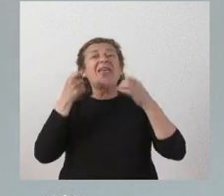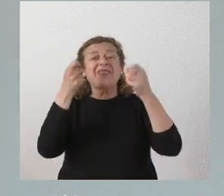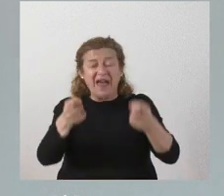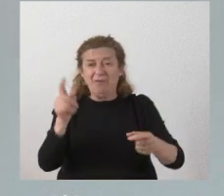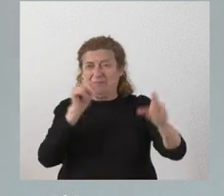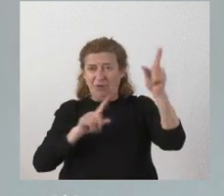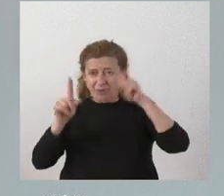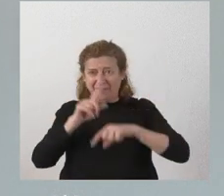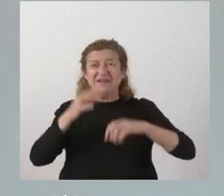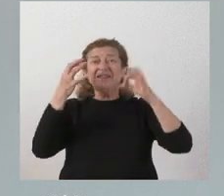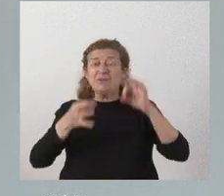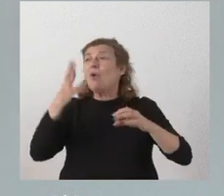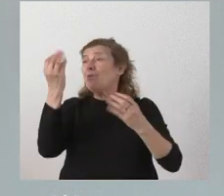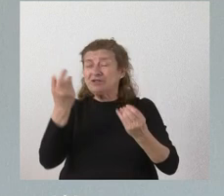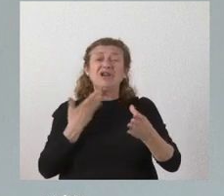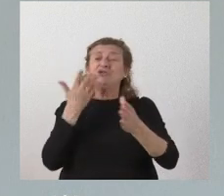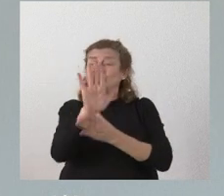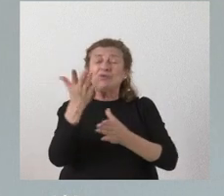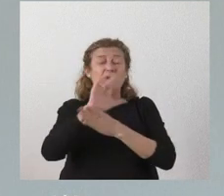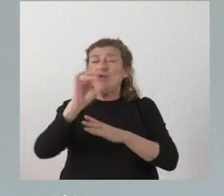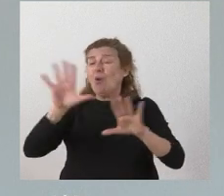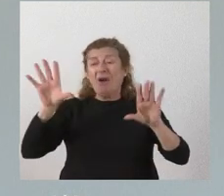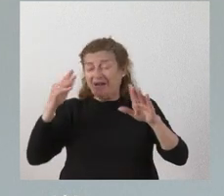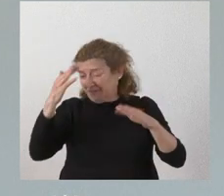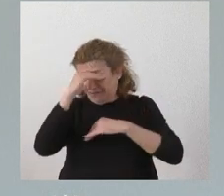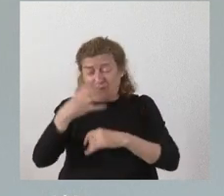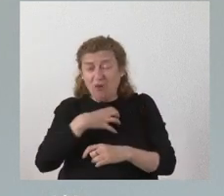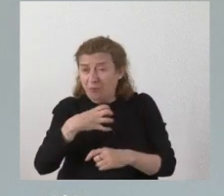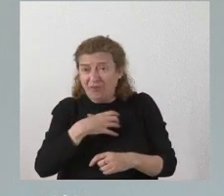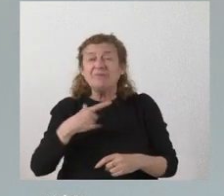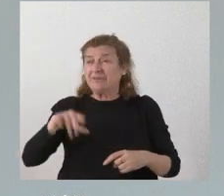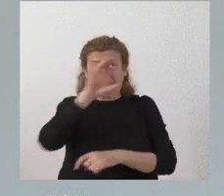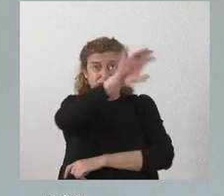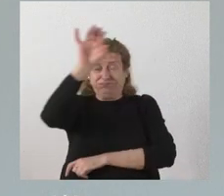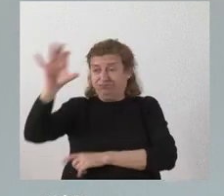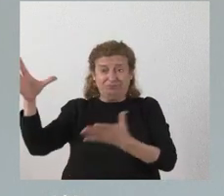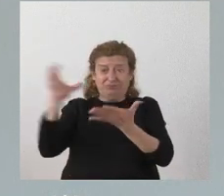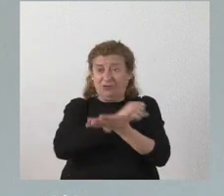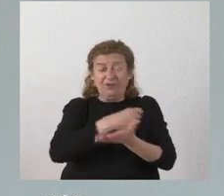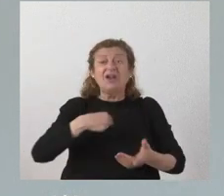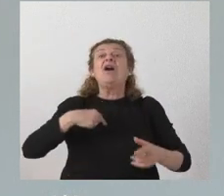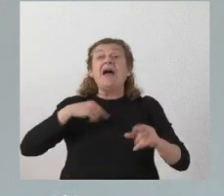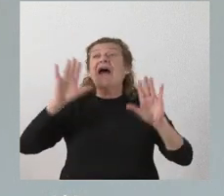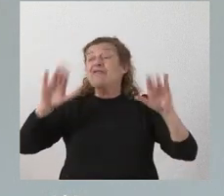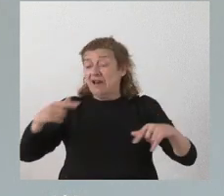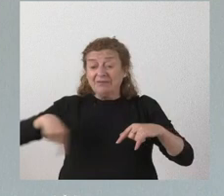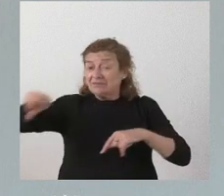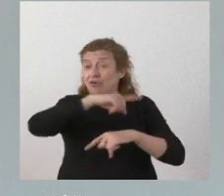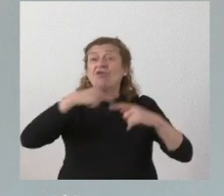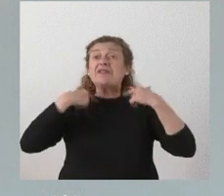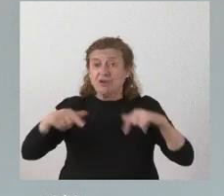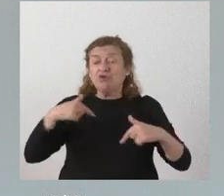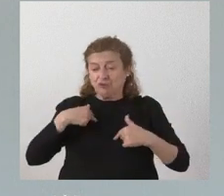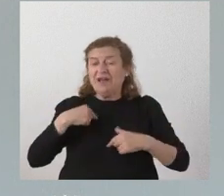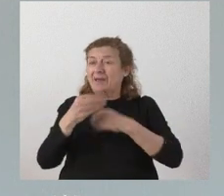a haber muchas solicitudes sin atender esto ha pasado en todas las comunidades autónomas y al final pues desgraciadamente nosotros hemos cumplido nuestra tarea que a resolver las